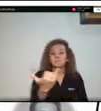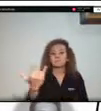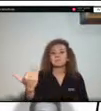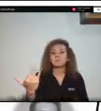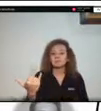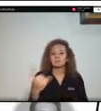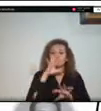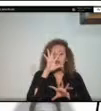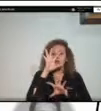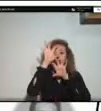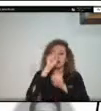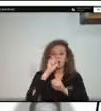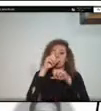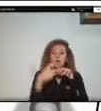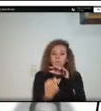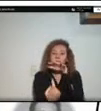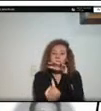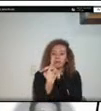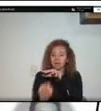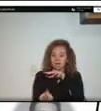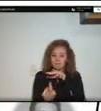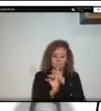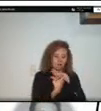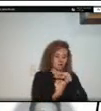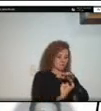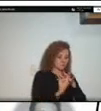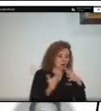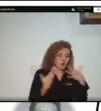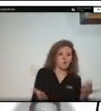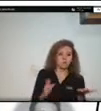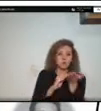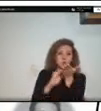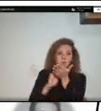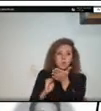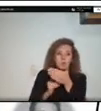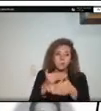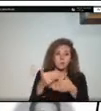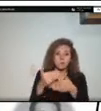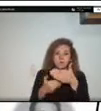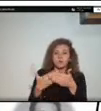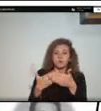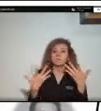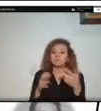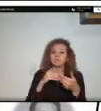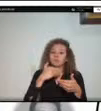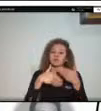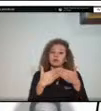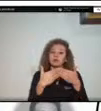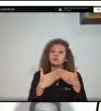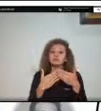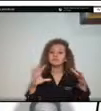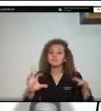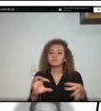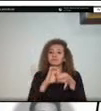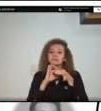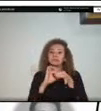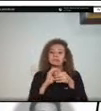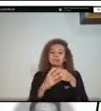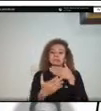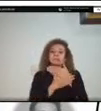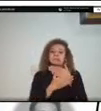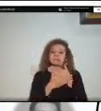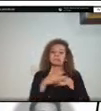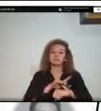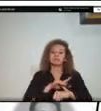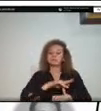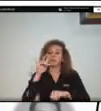que están generando aplican mucho el principio de gradualidad lo articulan con los sistemas de alerta temprana hay un proceso de